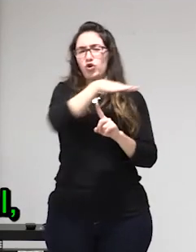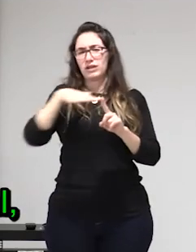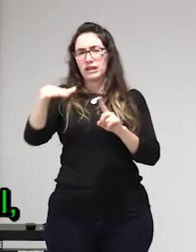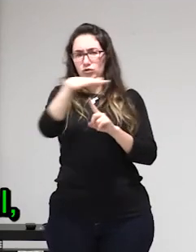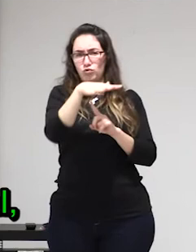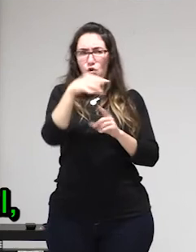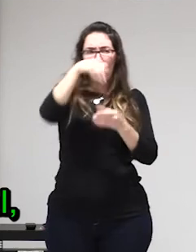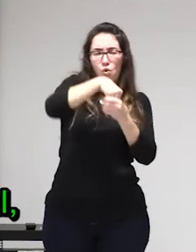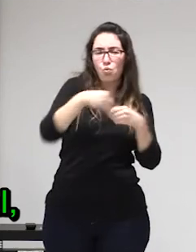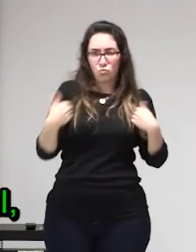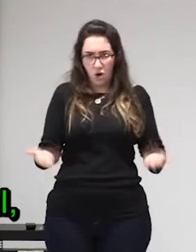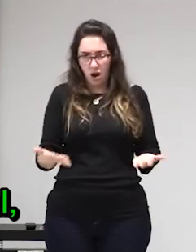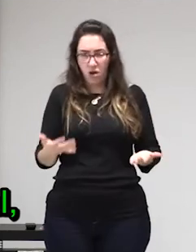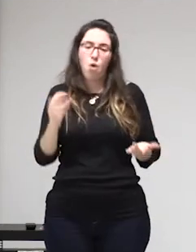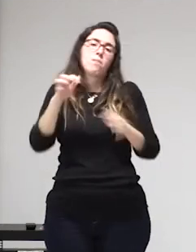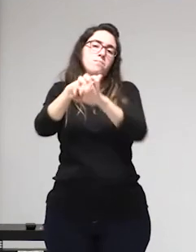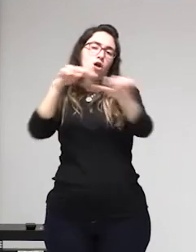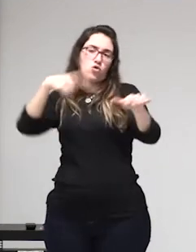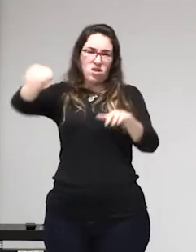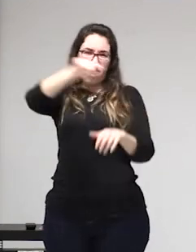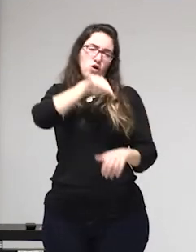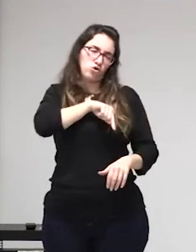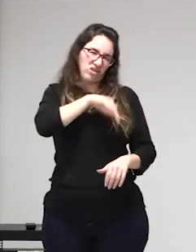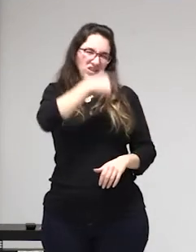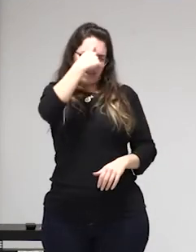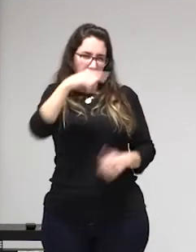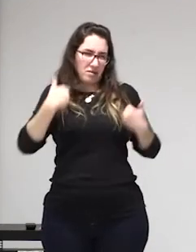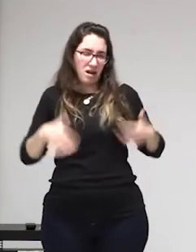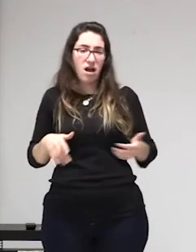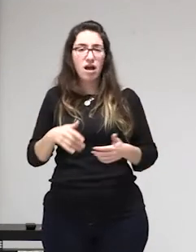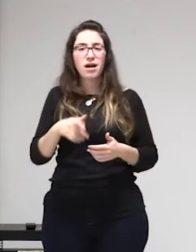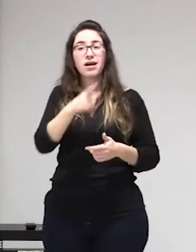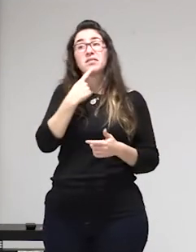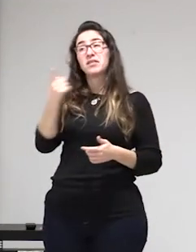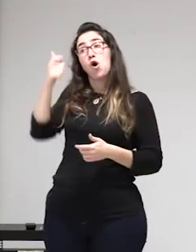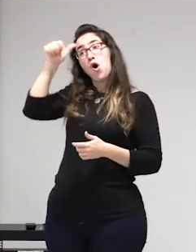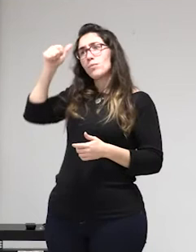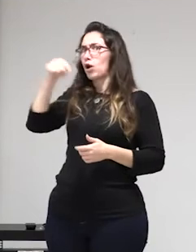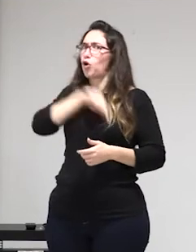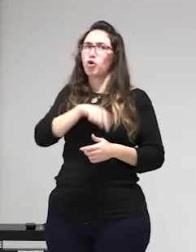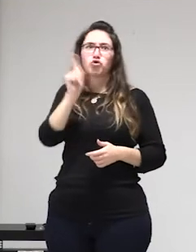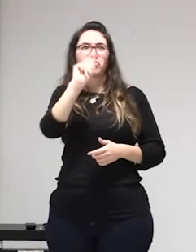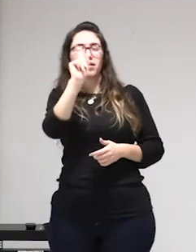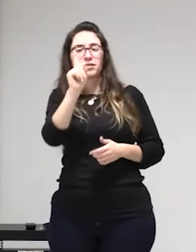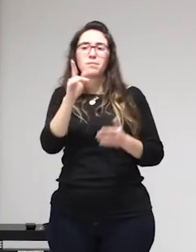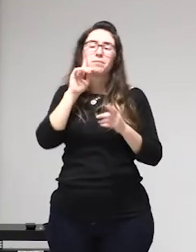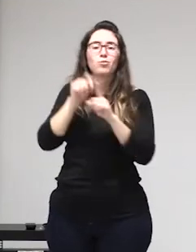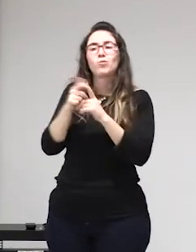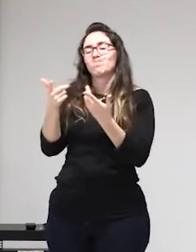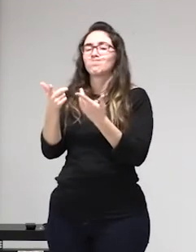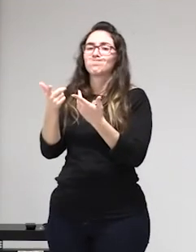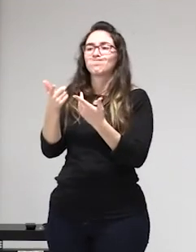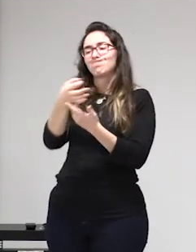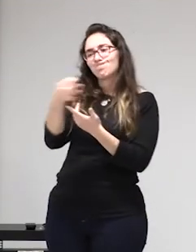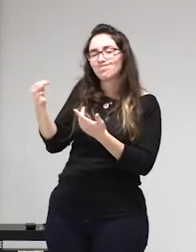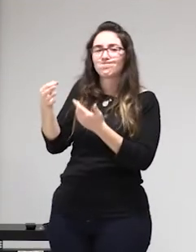trabajo sexual está todo correcto ahora en otros contextos donde hay una relación de mayor o menor intimidad